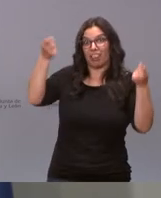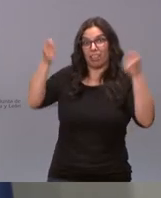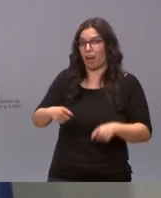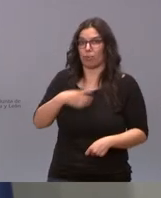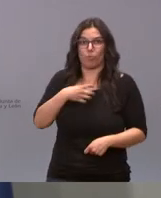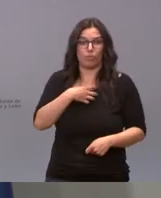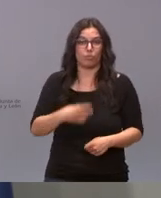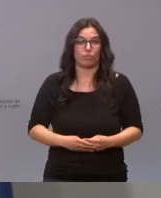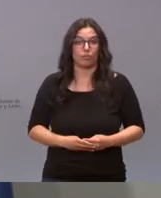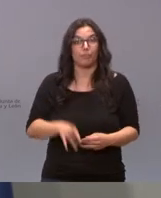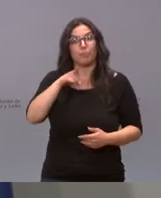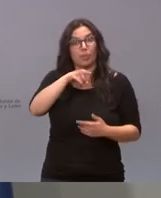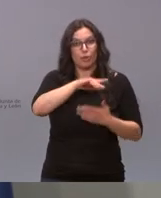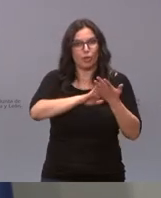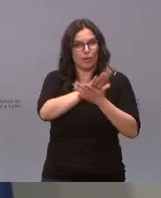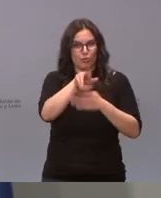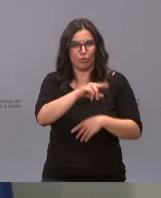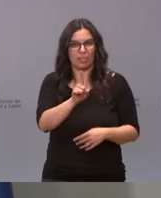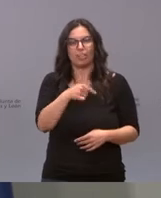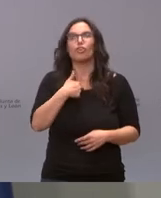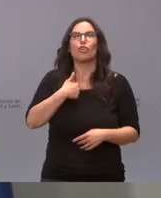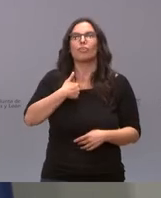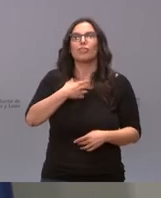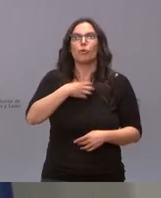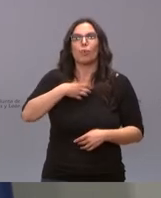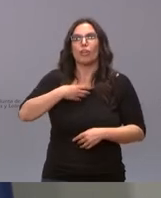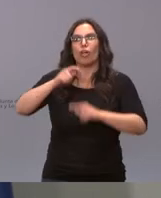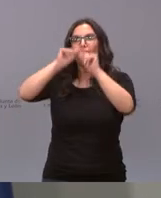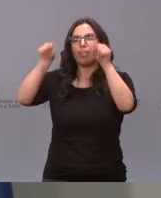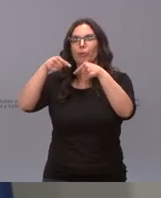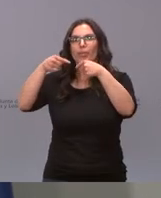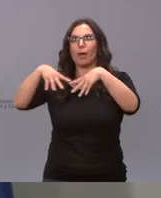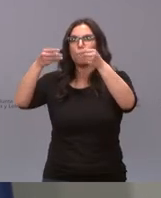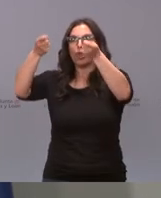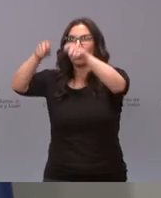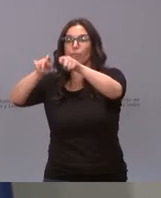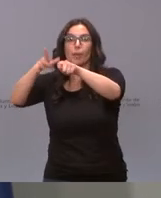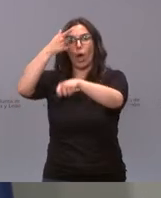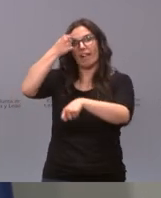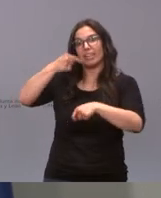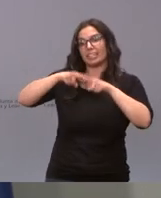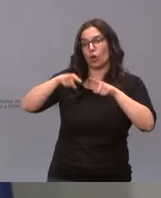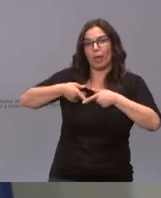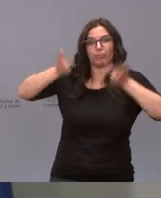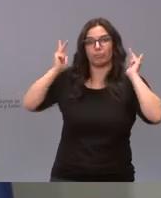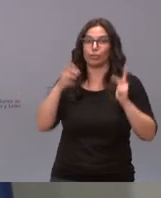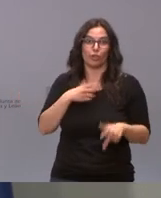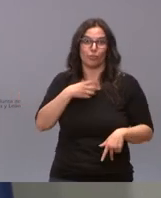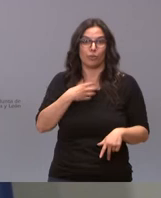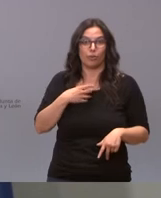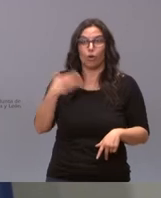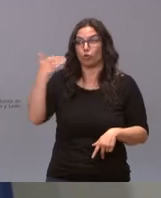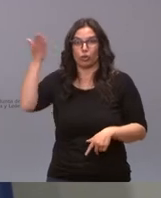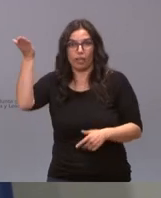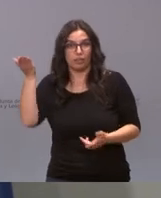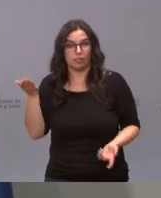es de lo que estamos hablando yo no puedo confinar Burgos y no confinar Ávila Segovia ¿por qué? porque Soria porque la relación